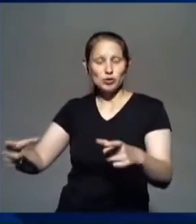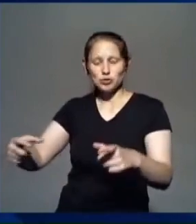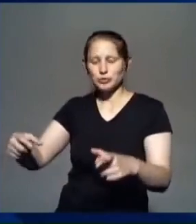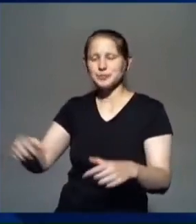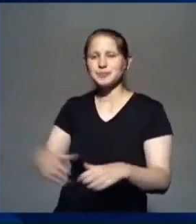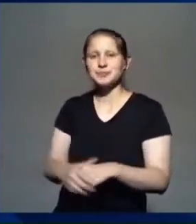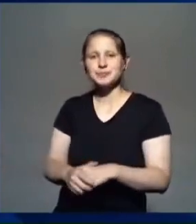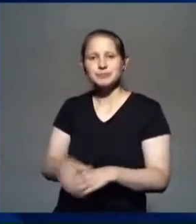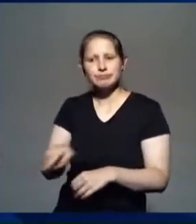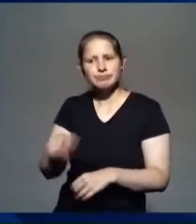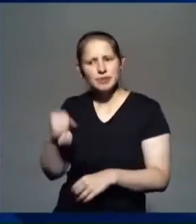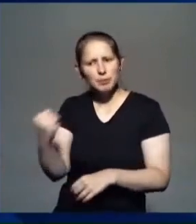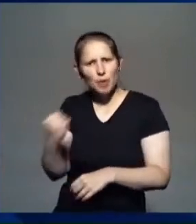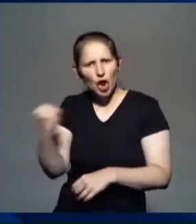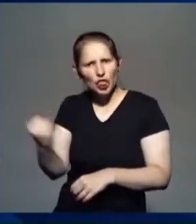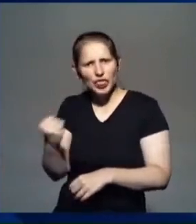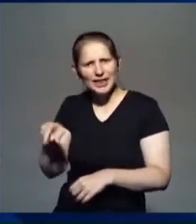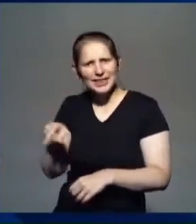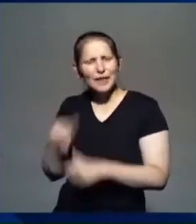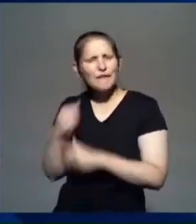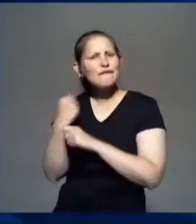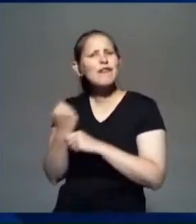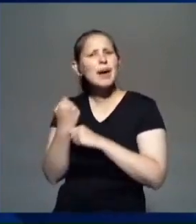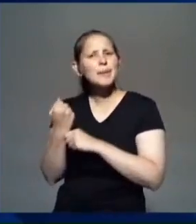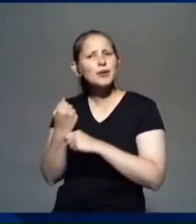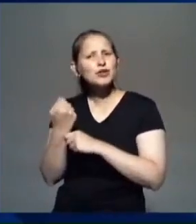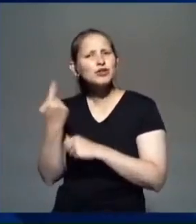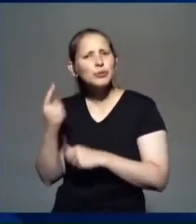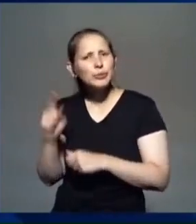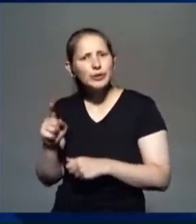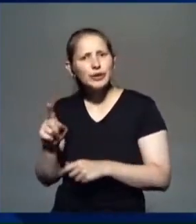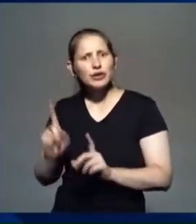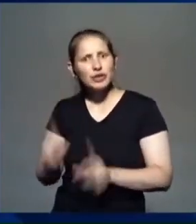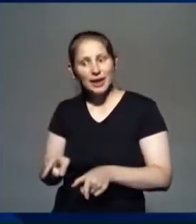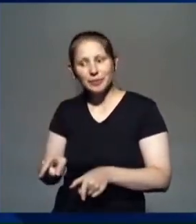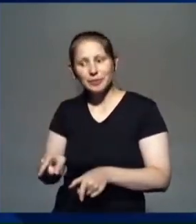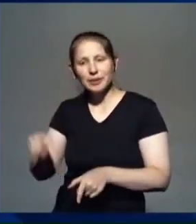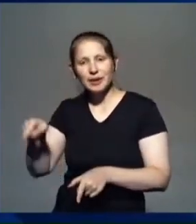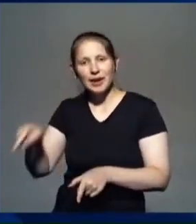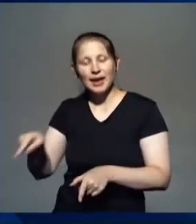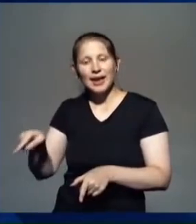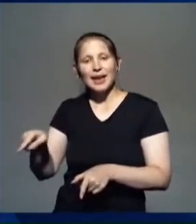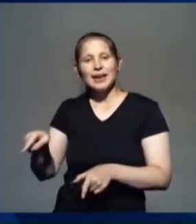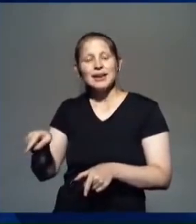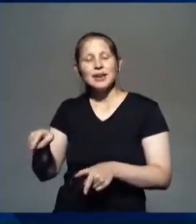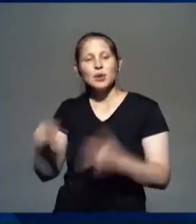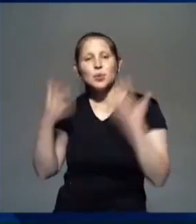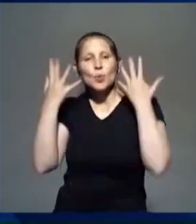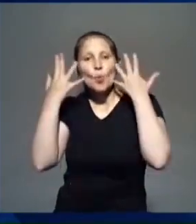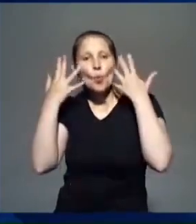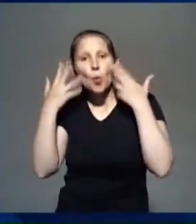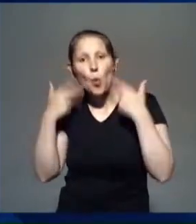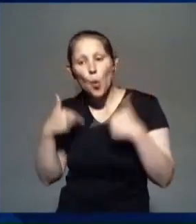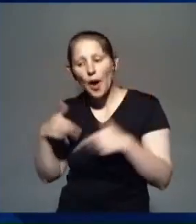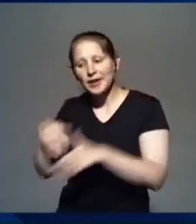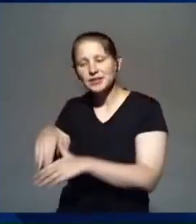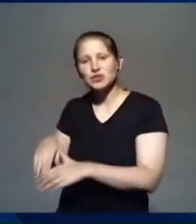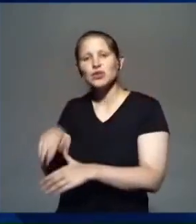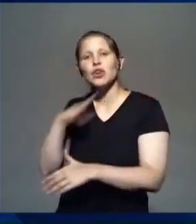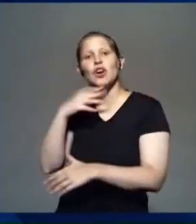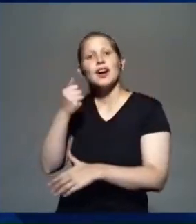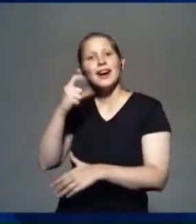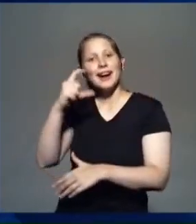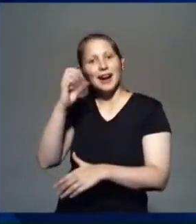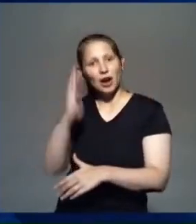solamente estaba el pozo de Jacob, estaban los huesos de Jacob, que José cuando sale de